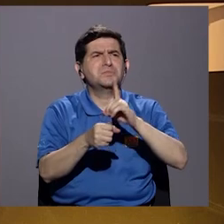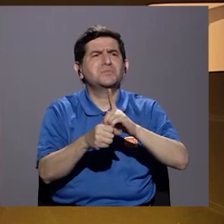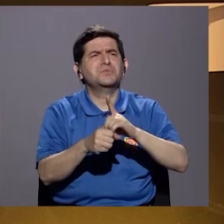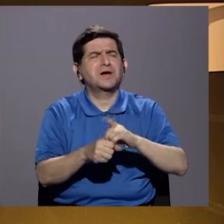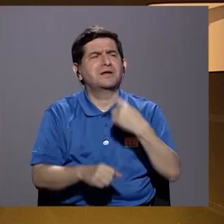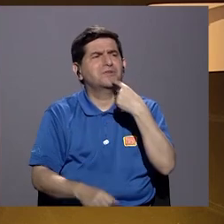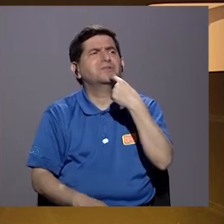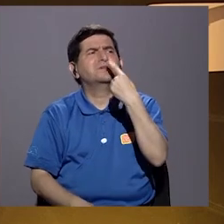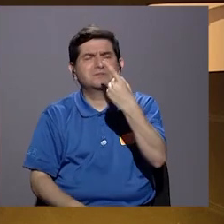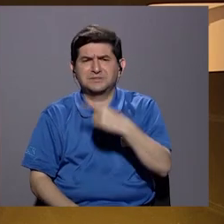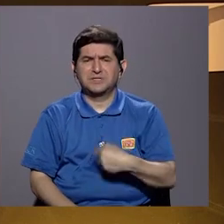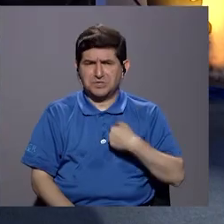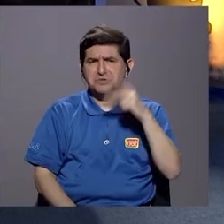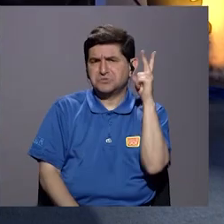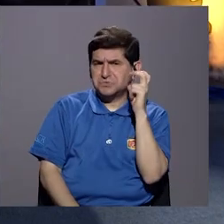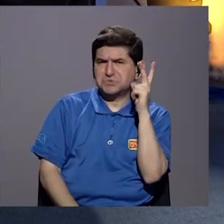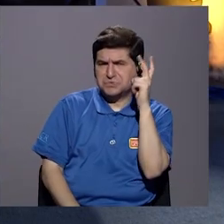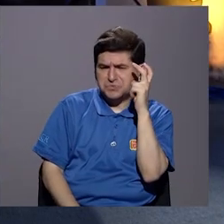escuchaba a un diputado,